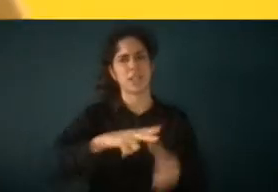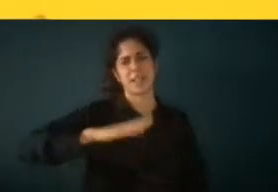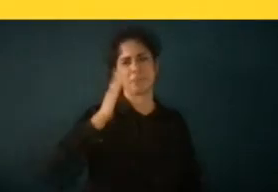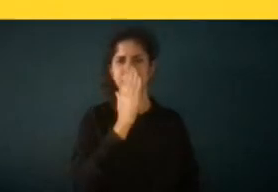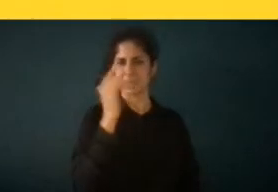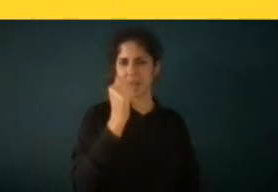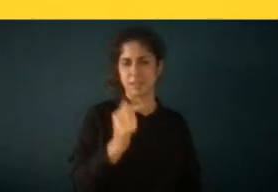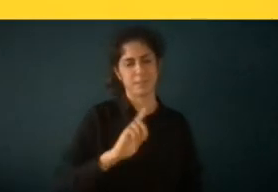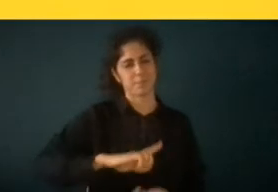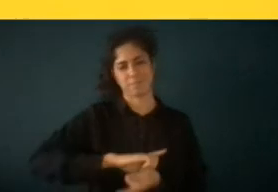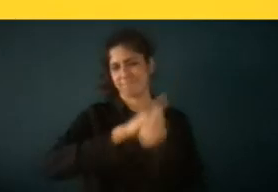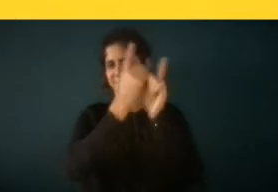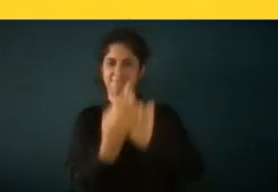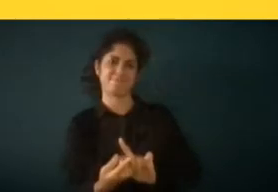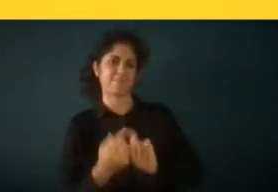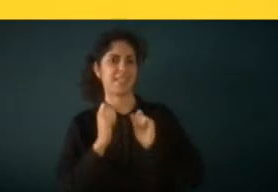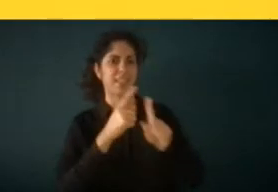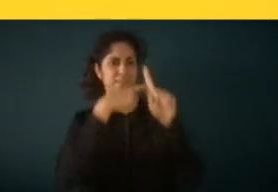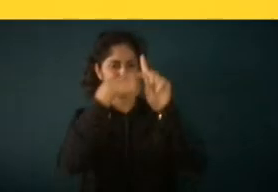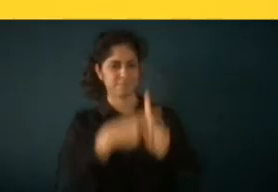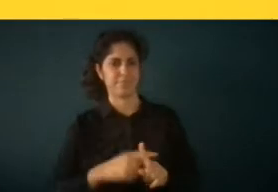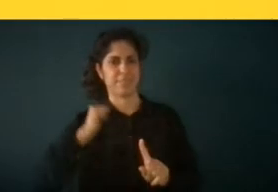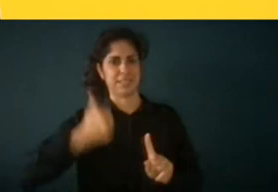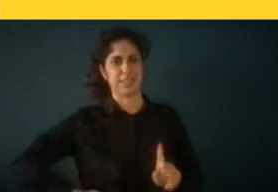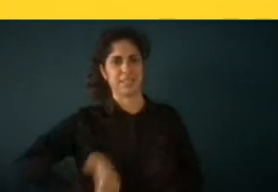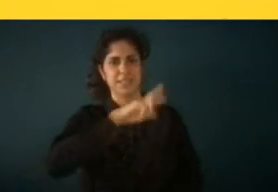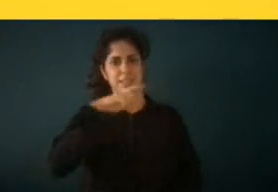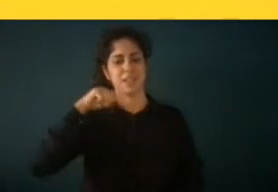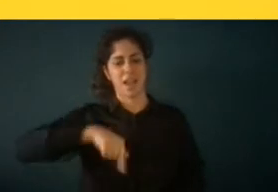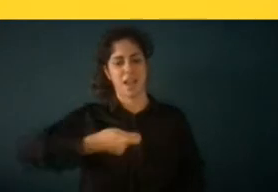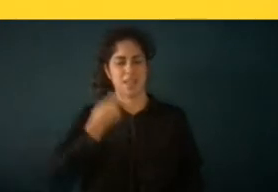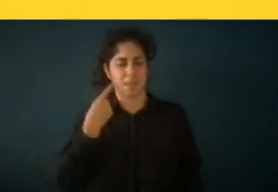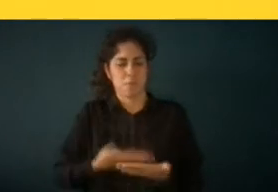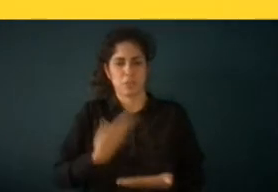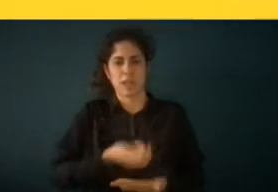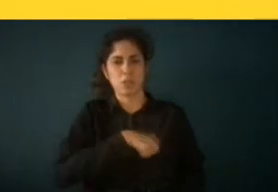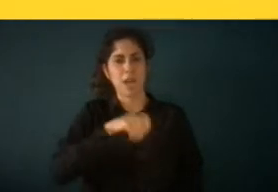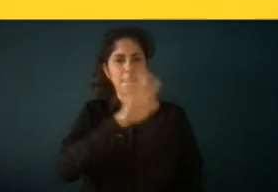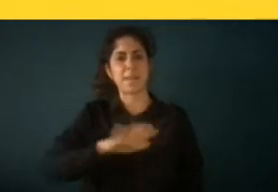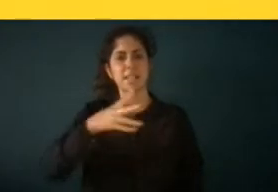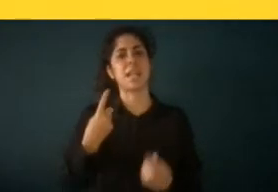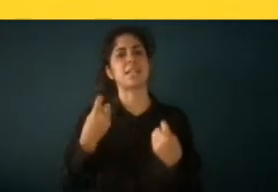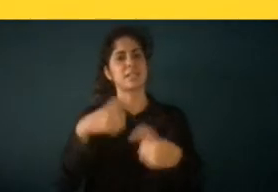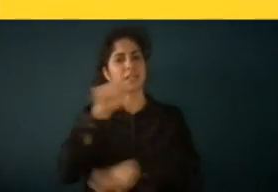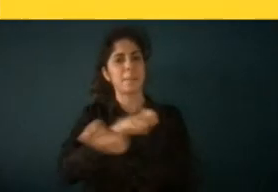demostrado que España necesita personas que estén aquí trabajando y nada